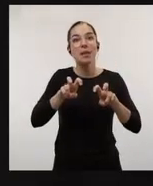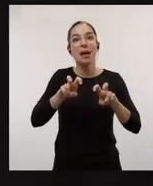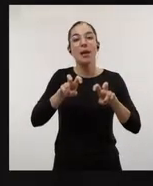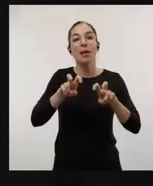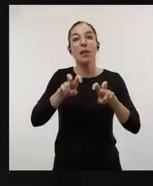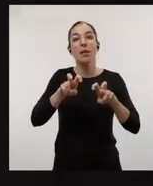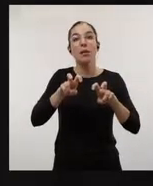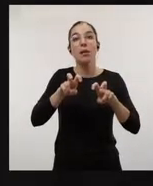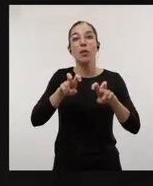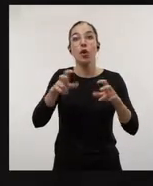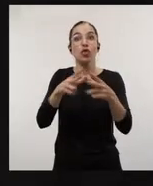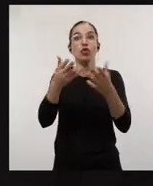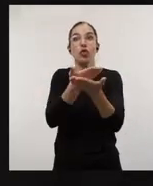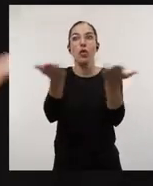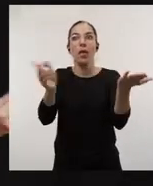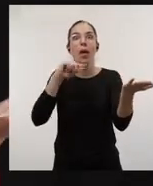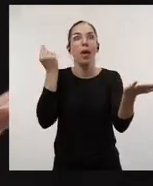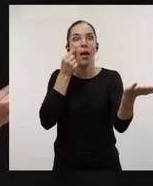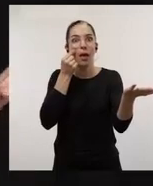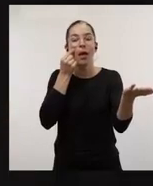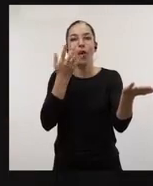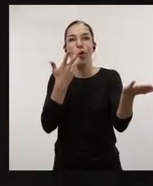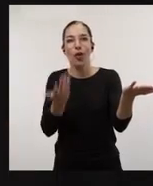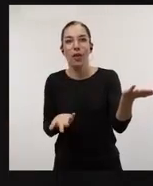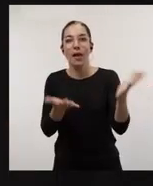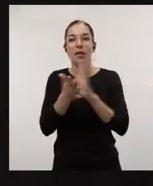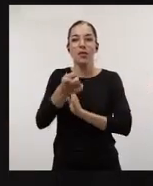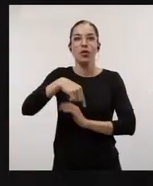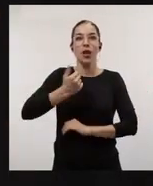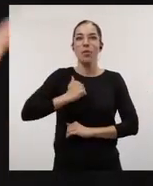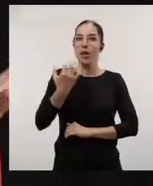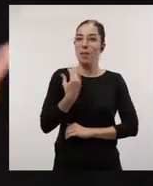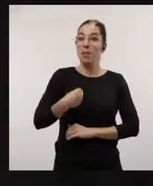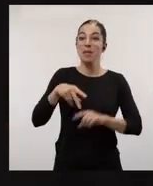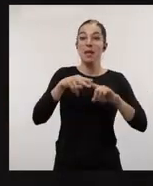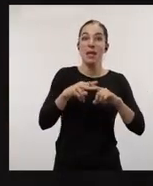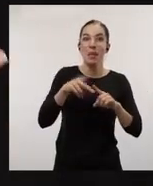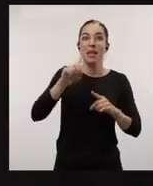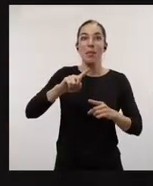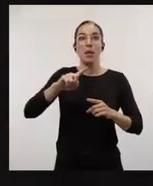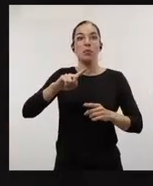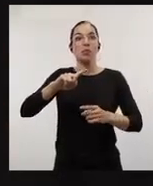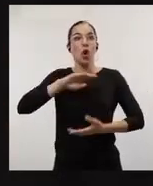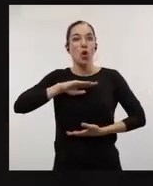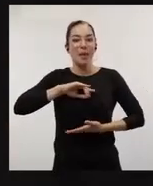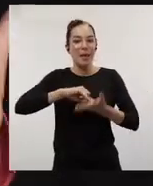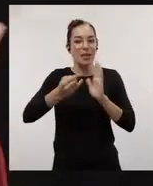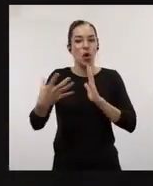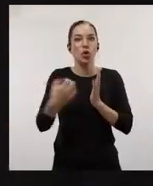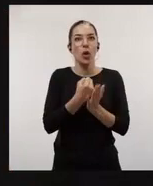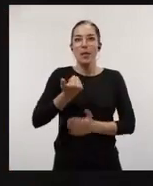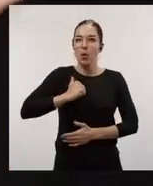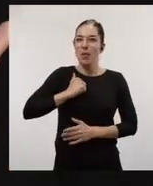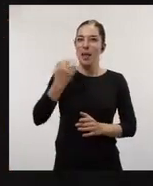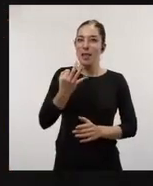llegue a la sociedad. Es decir, tenemos que aprovechar todas estas herramientas y todas las competencias tecnológicas